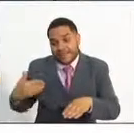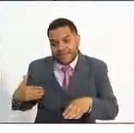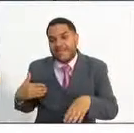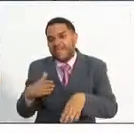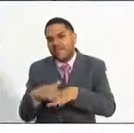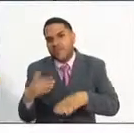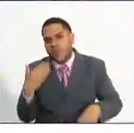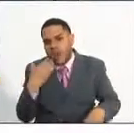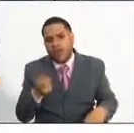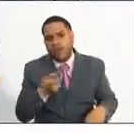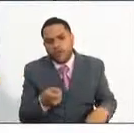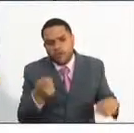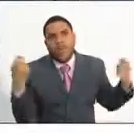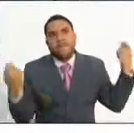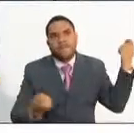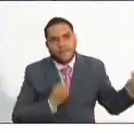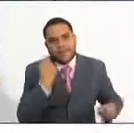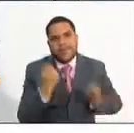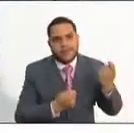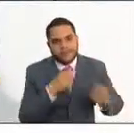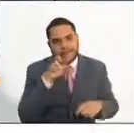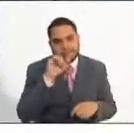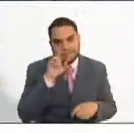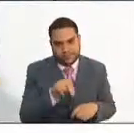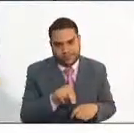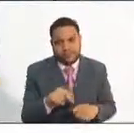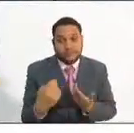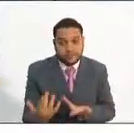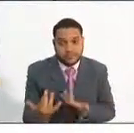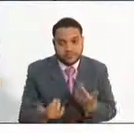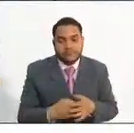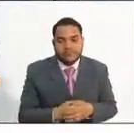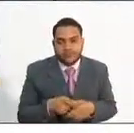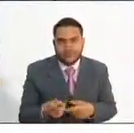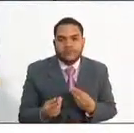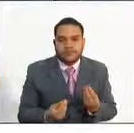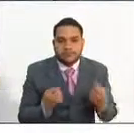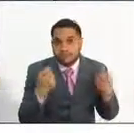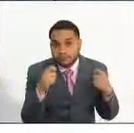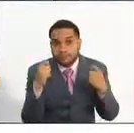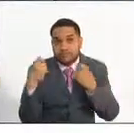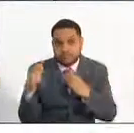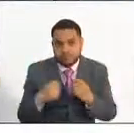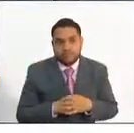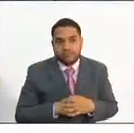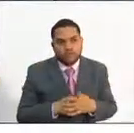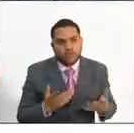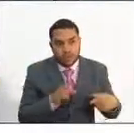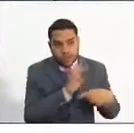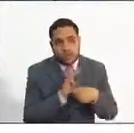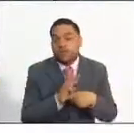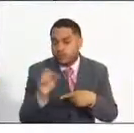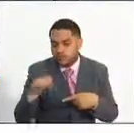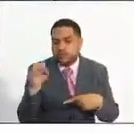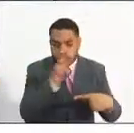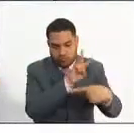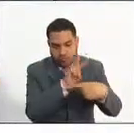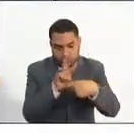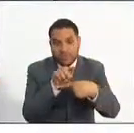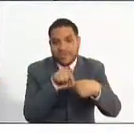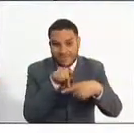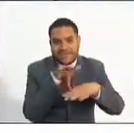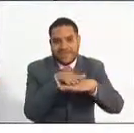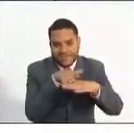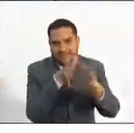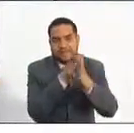a los participantes para que estén atentos a continuar con esta convocatoria del ¿A través de la página? A través de la página de la